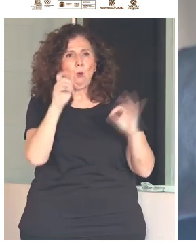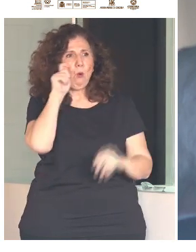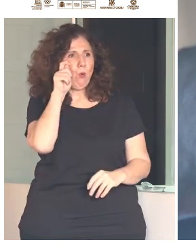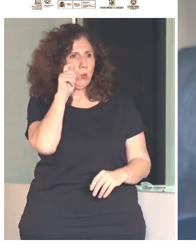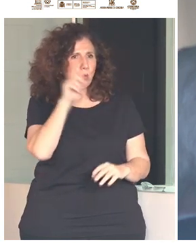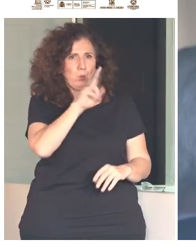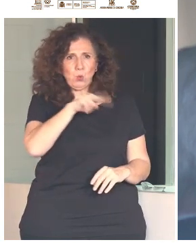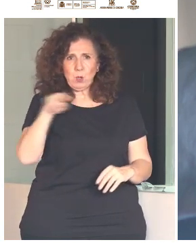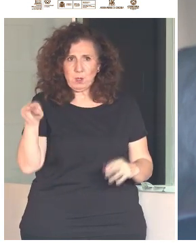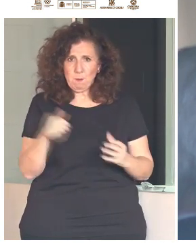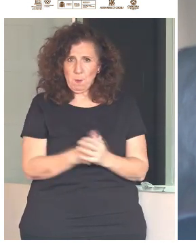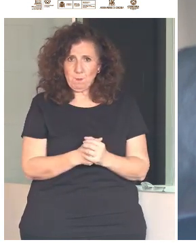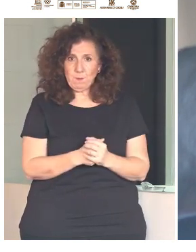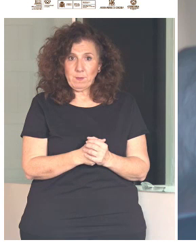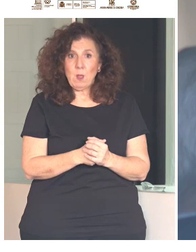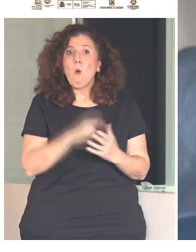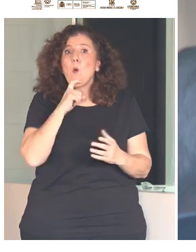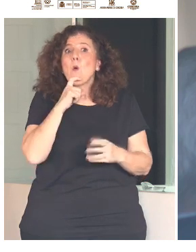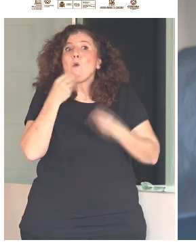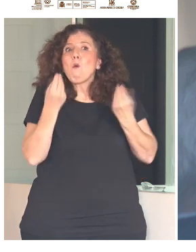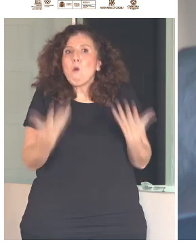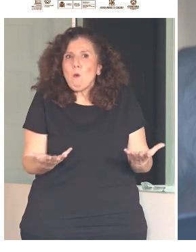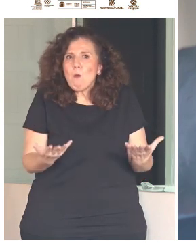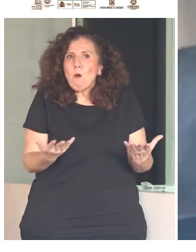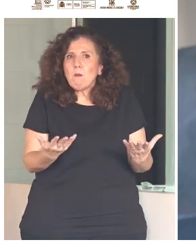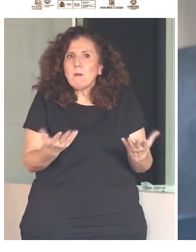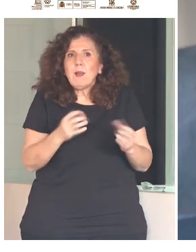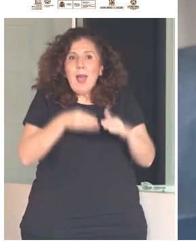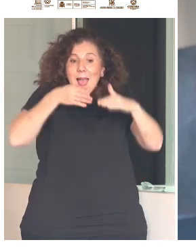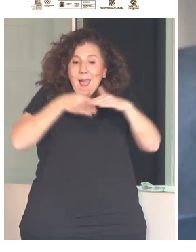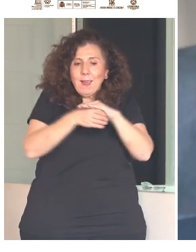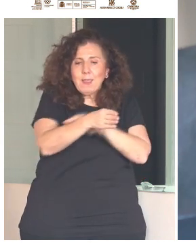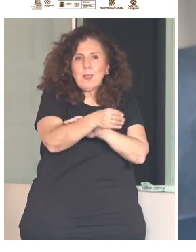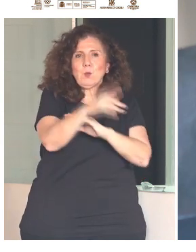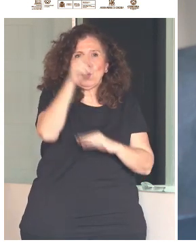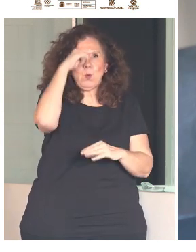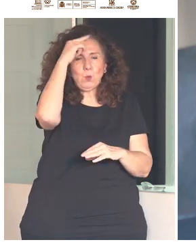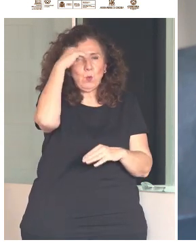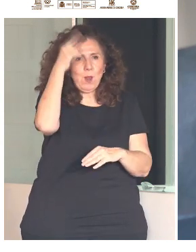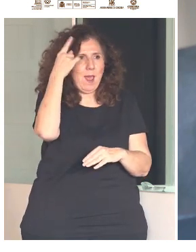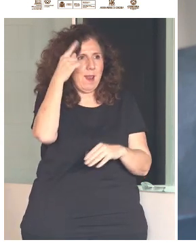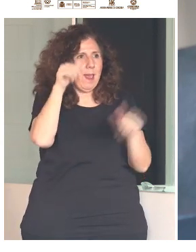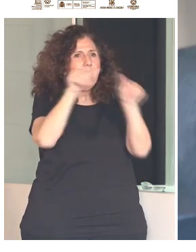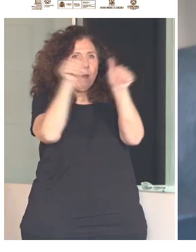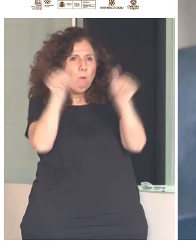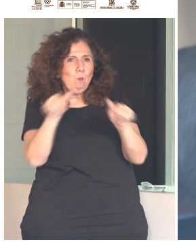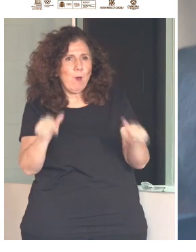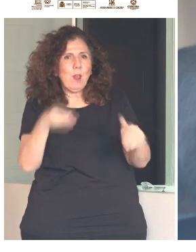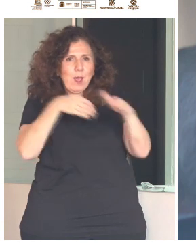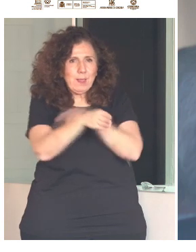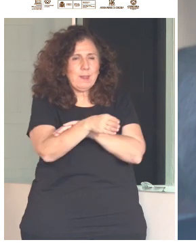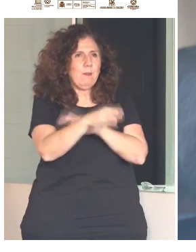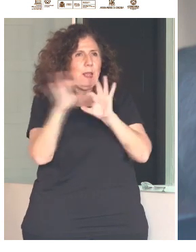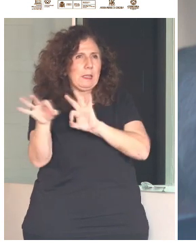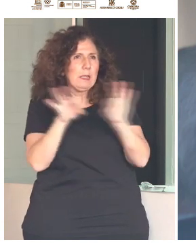ya da unas pistas. Acceso cultural en formatos accesibles. Acceso a programas, películas,